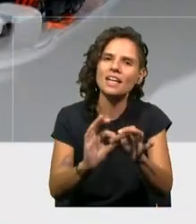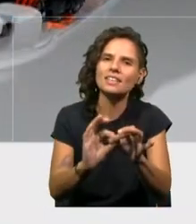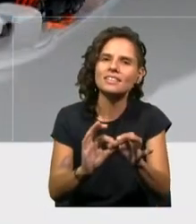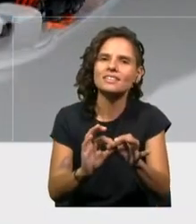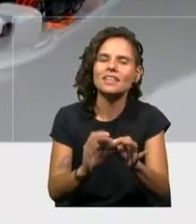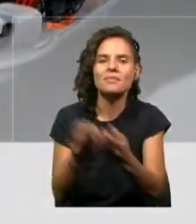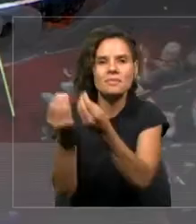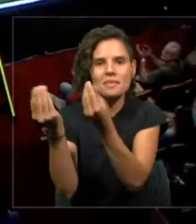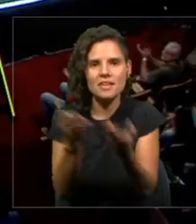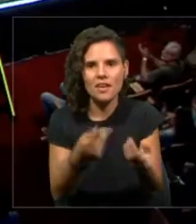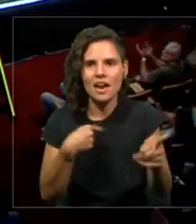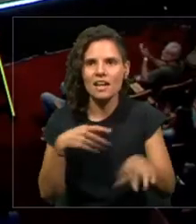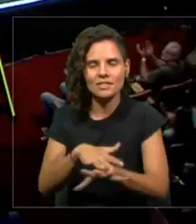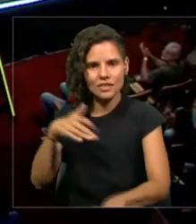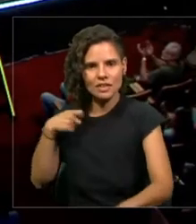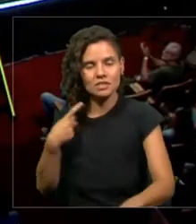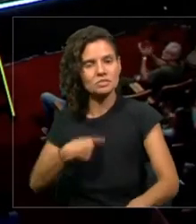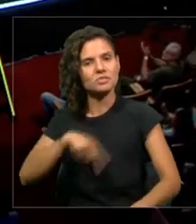ayudarte muchas gracias